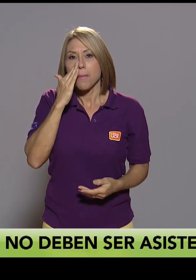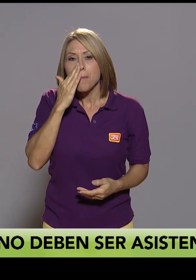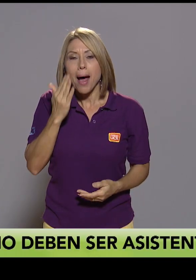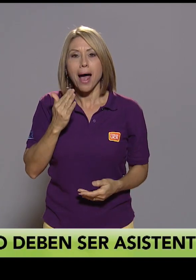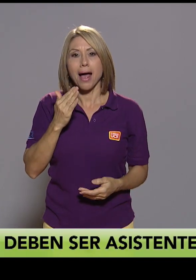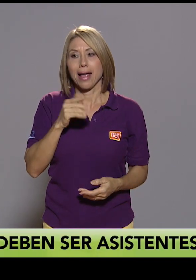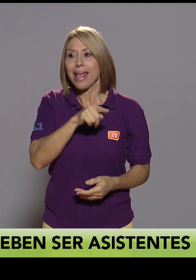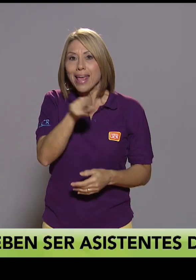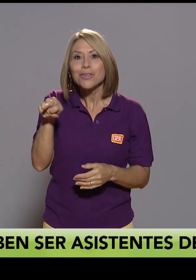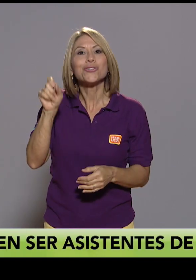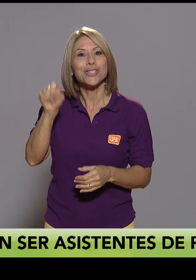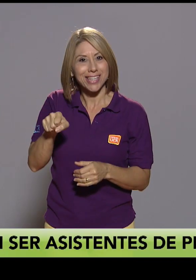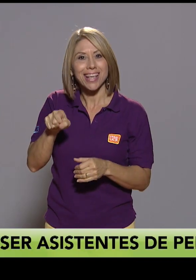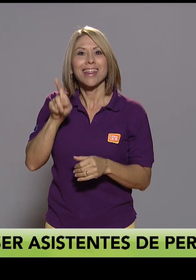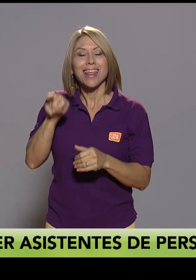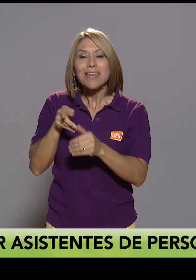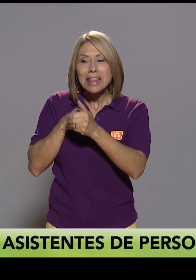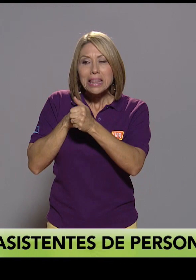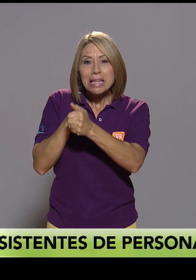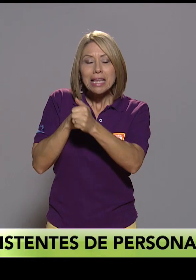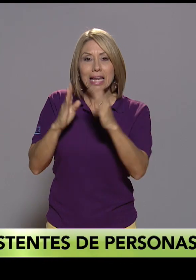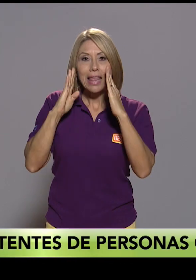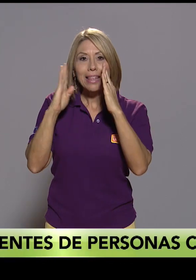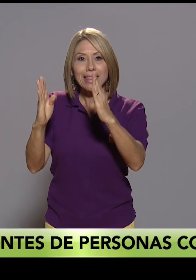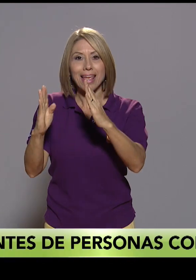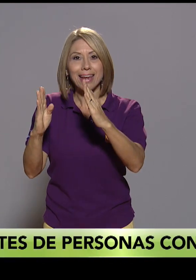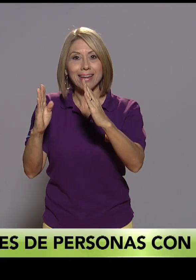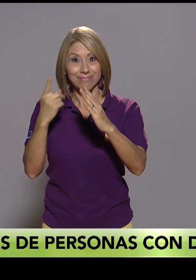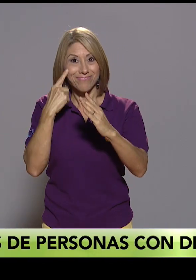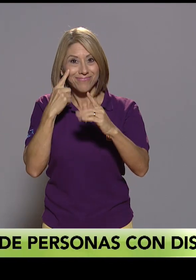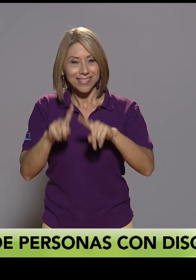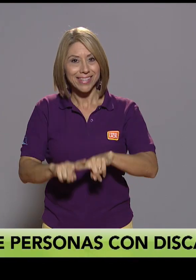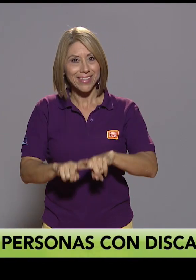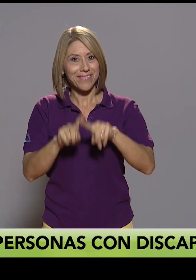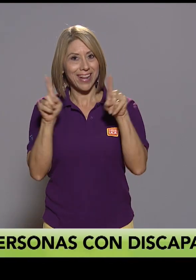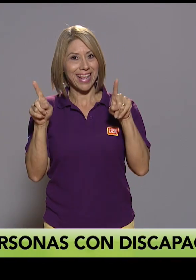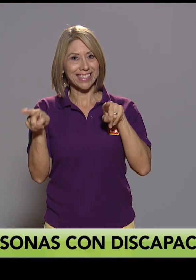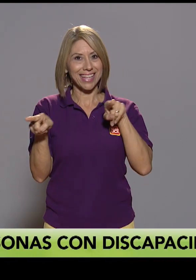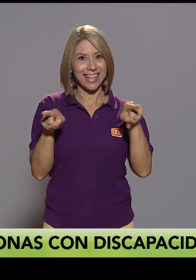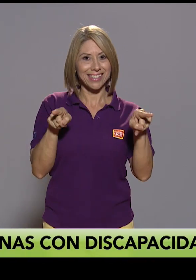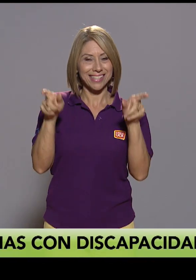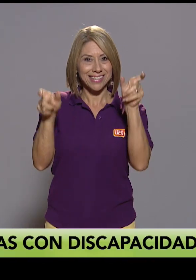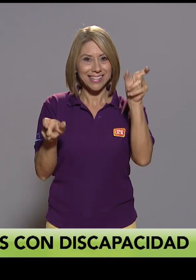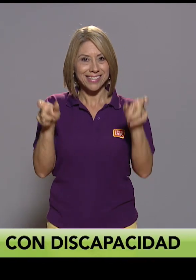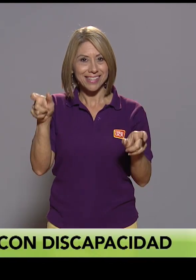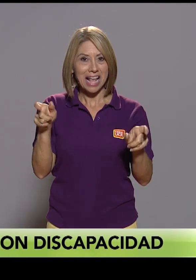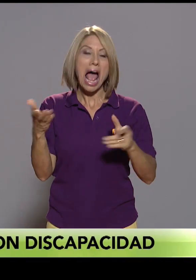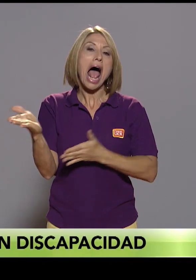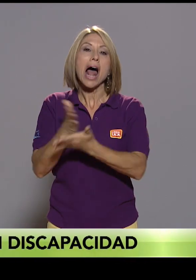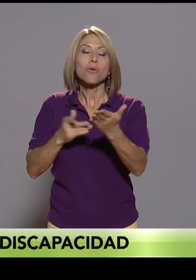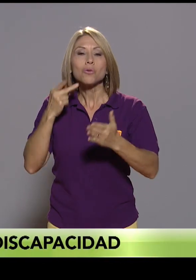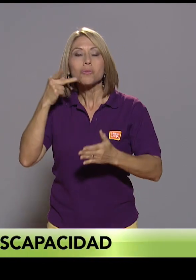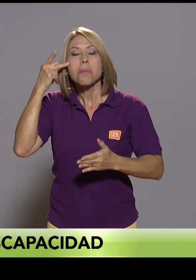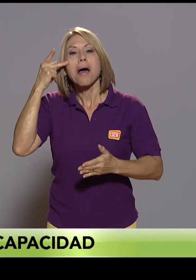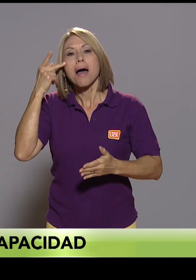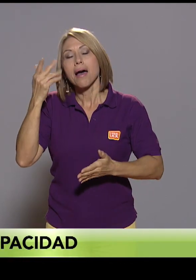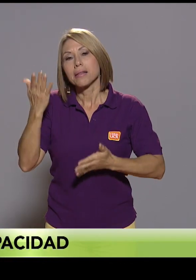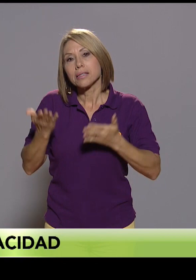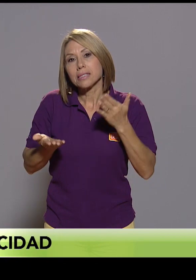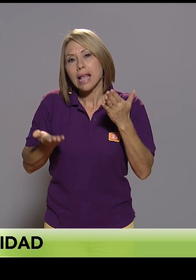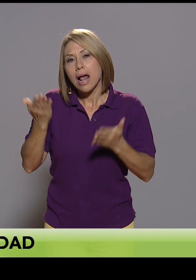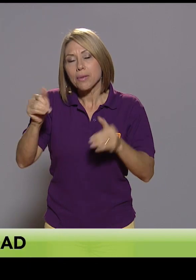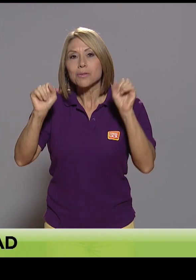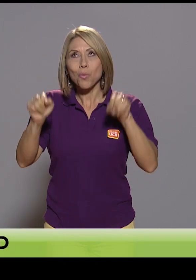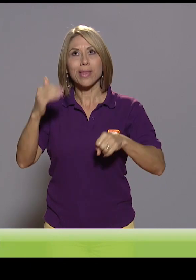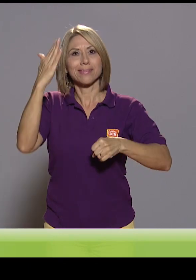de dirigir, de atender, que ahí es donde entran estas diferencias, ¿verdad? Habrán algunos papás que podrán